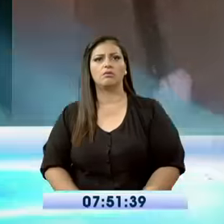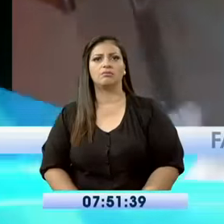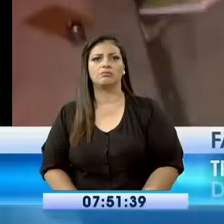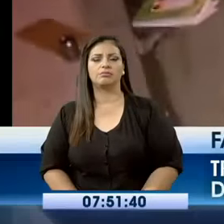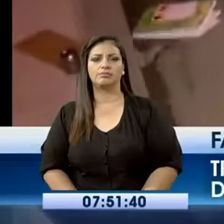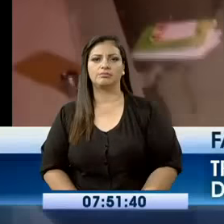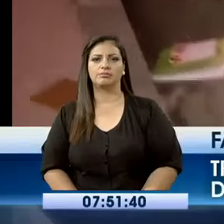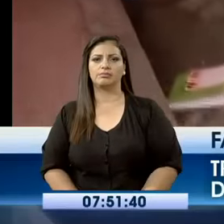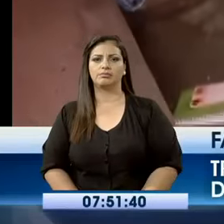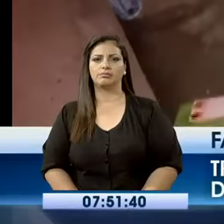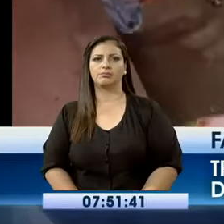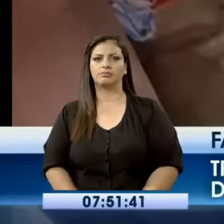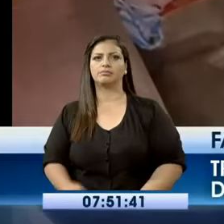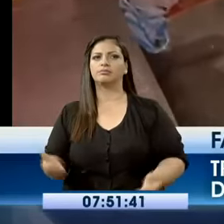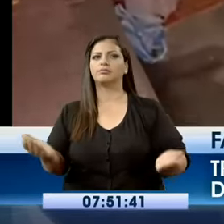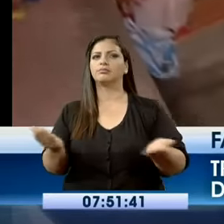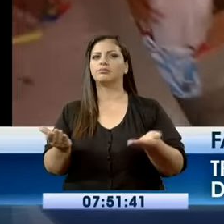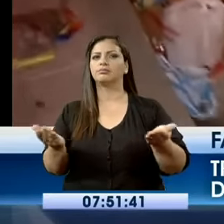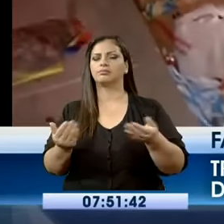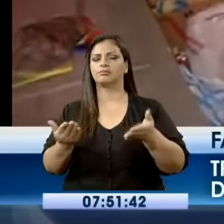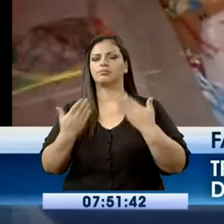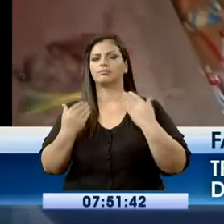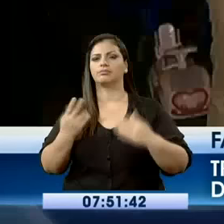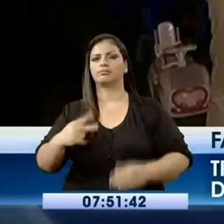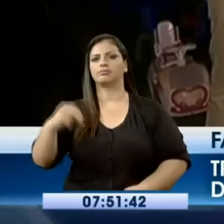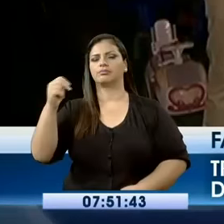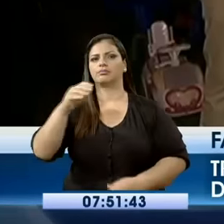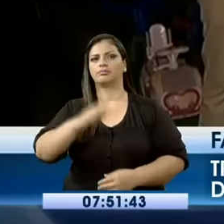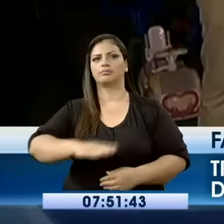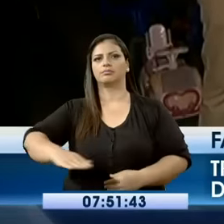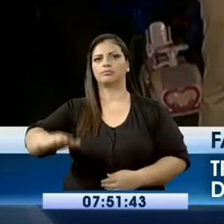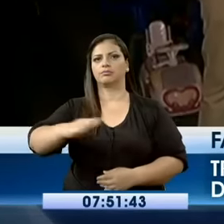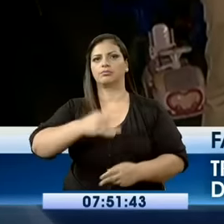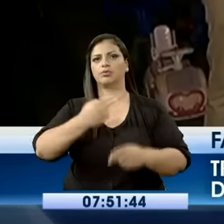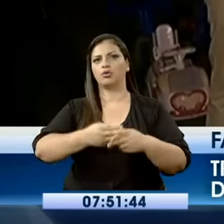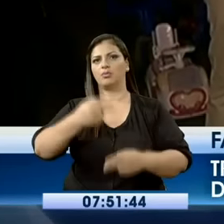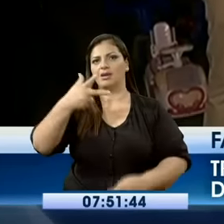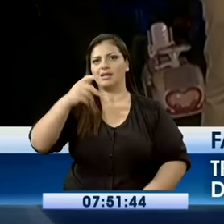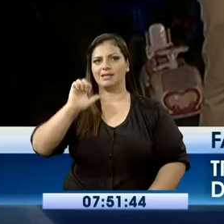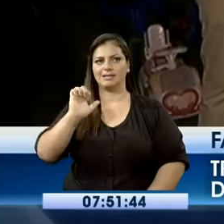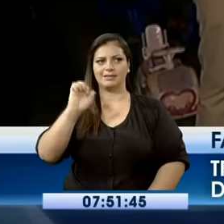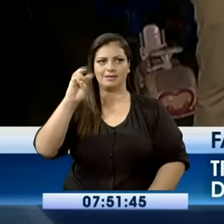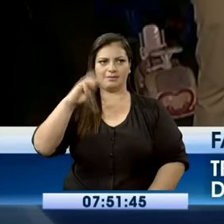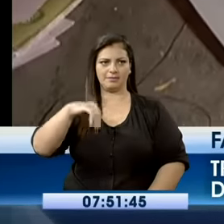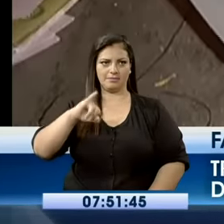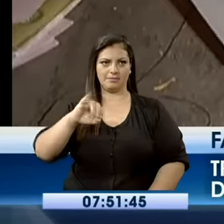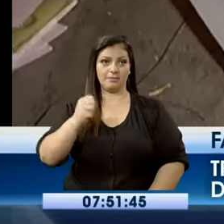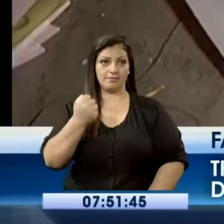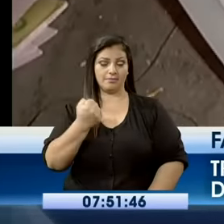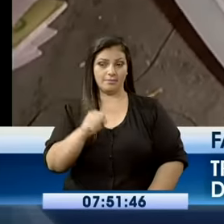Llegamos a la ciudadela Chemís, en el norte de Guayaquil, y nos encontramos con este drama.